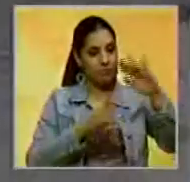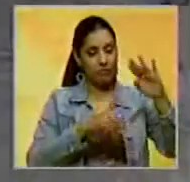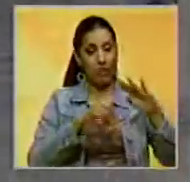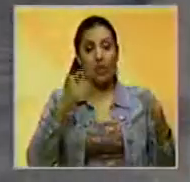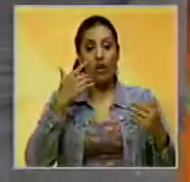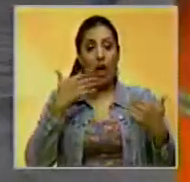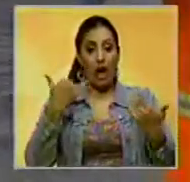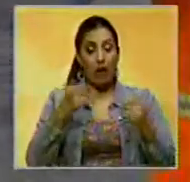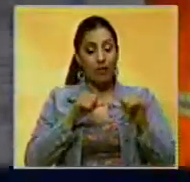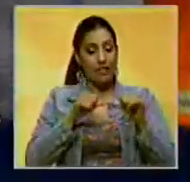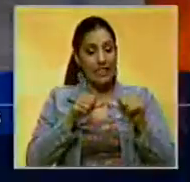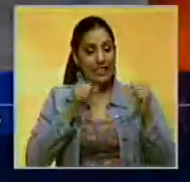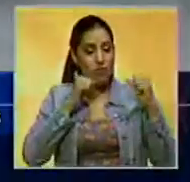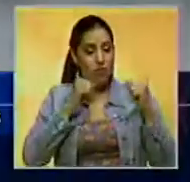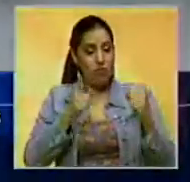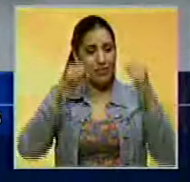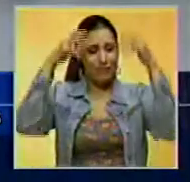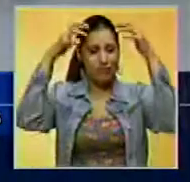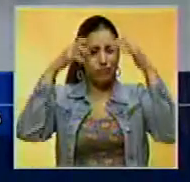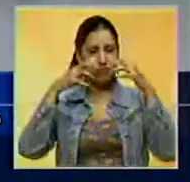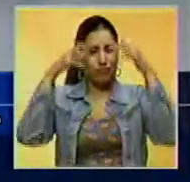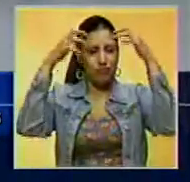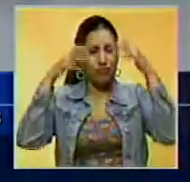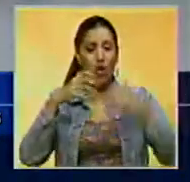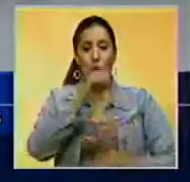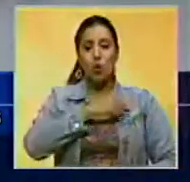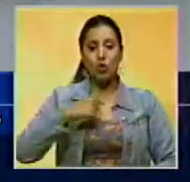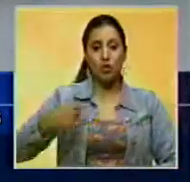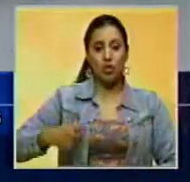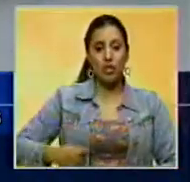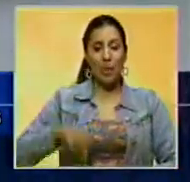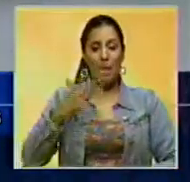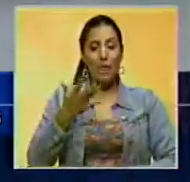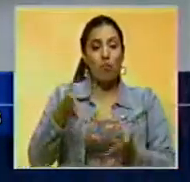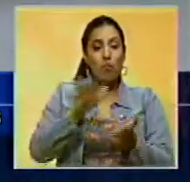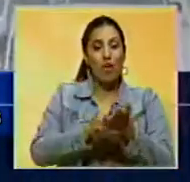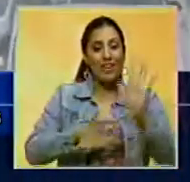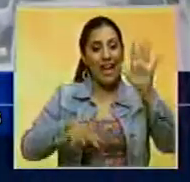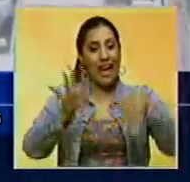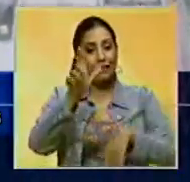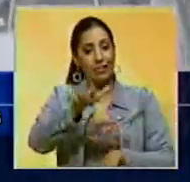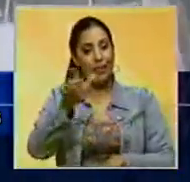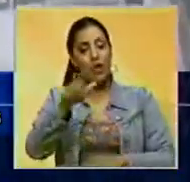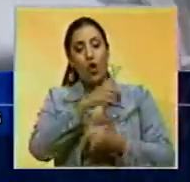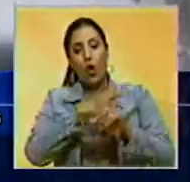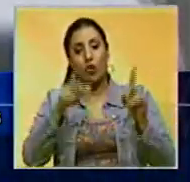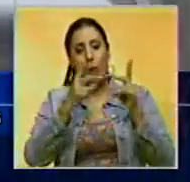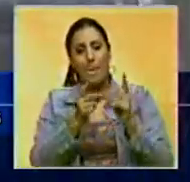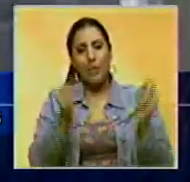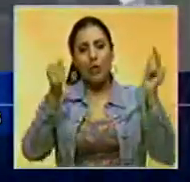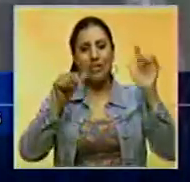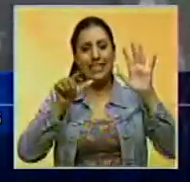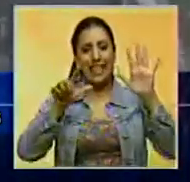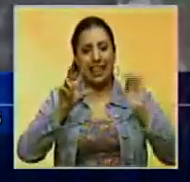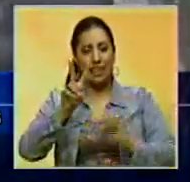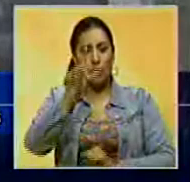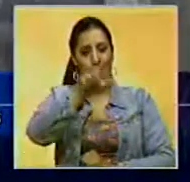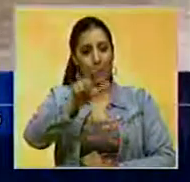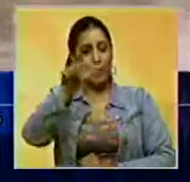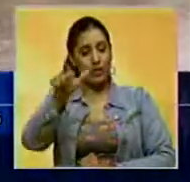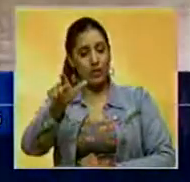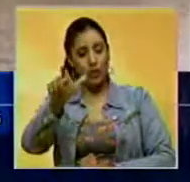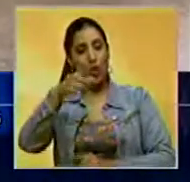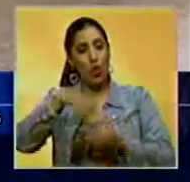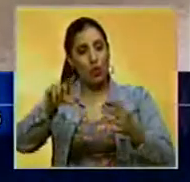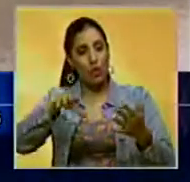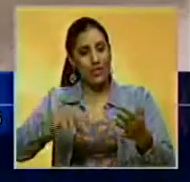Y continúan las intensas lluvias en China, lo cual ha provocado la muerte de 14 personas y la desaparición de otras 72 en la provincia